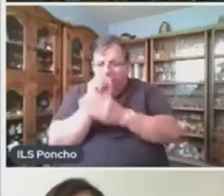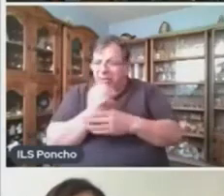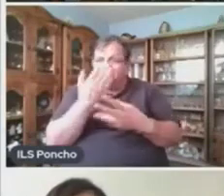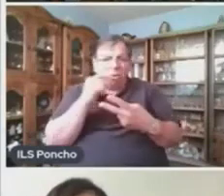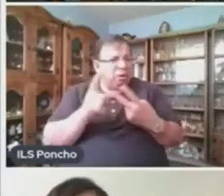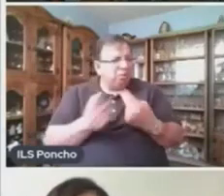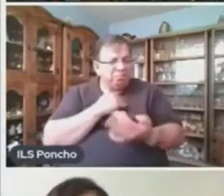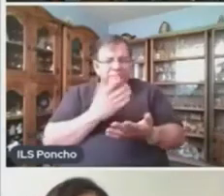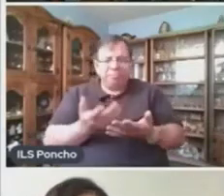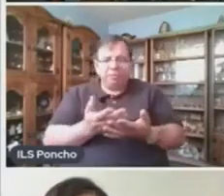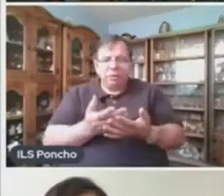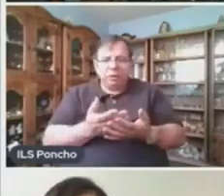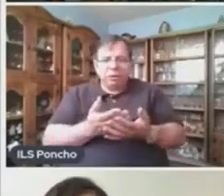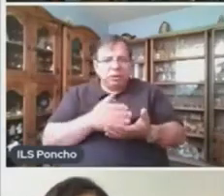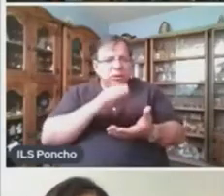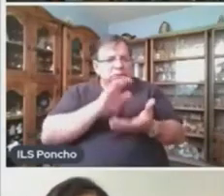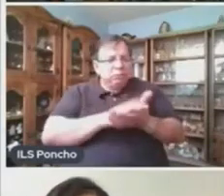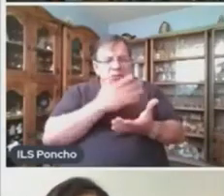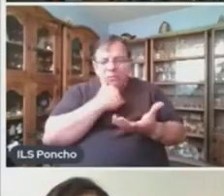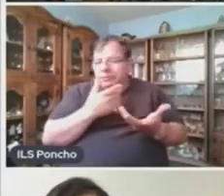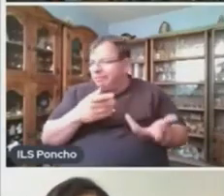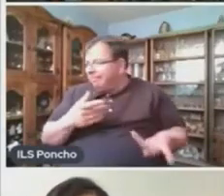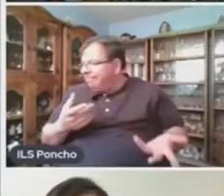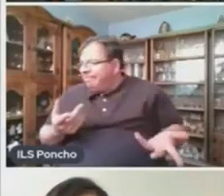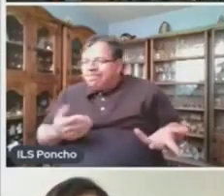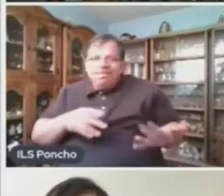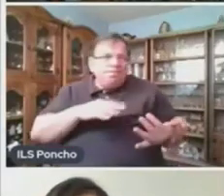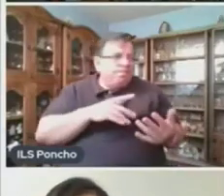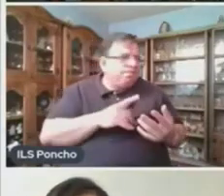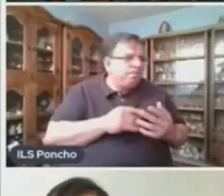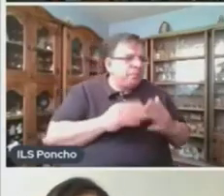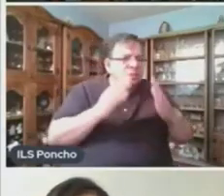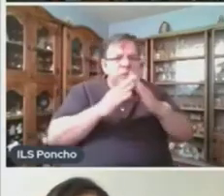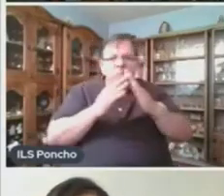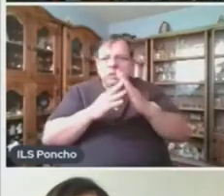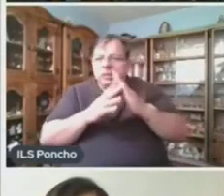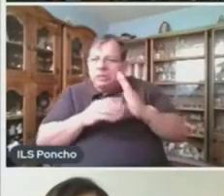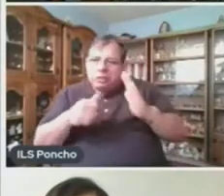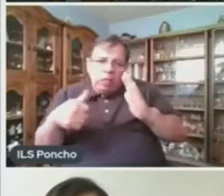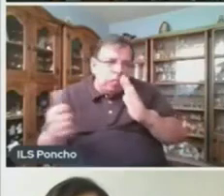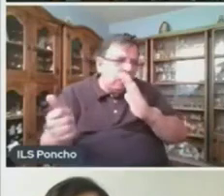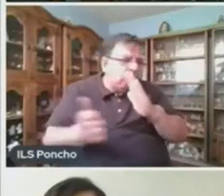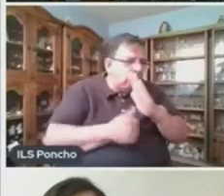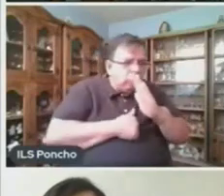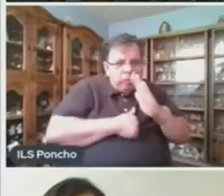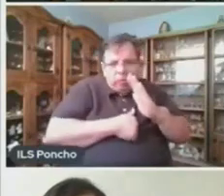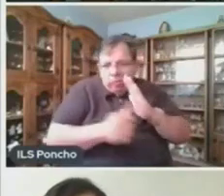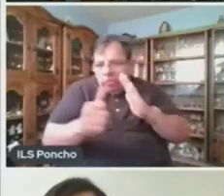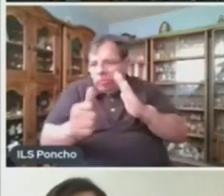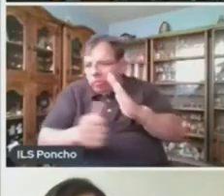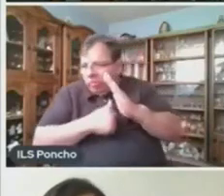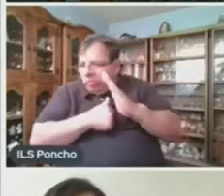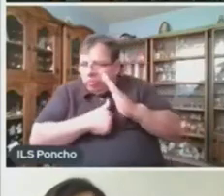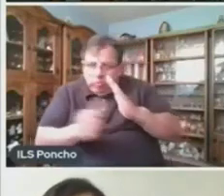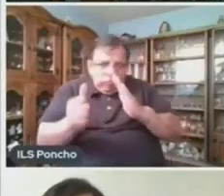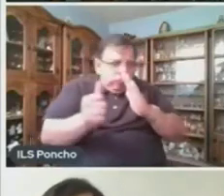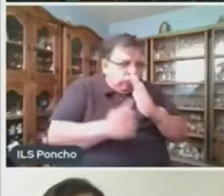Jordán Jordán Desesperado Paseaba Sin cesar De un Extremo A otro De la Sala